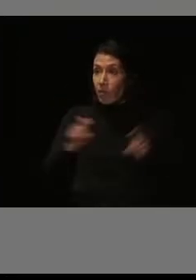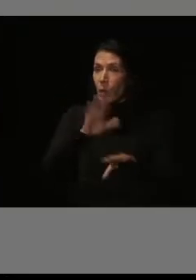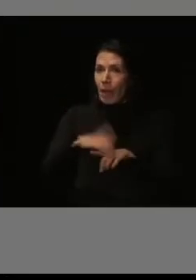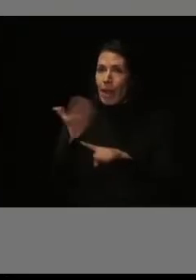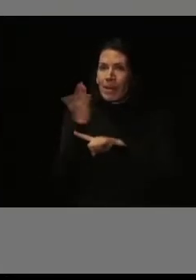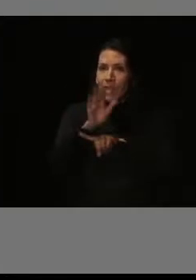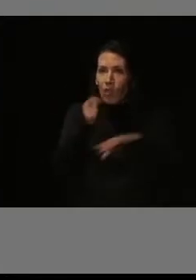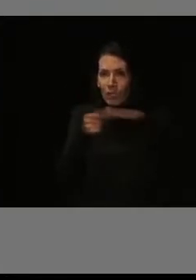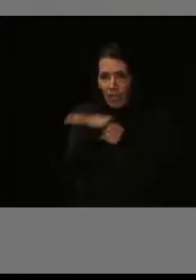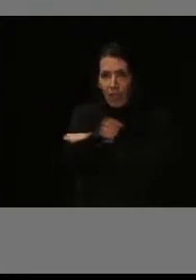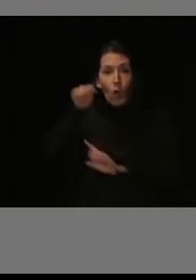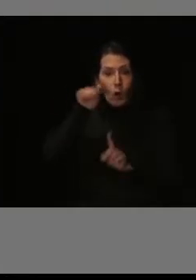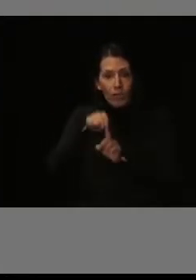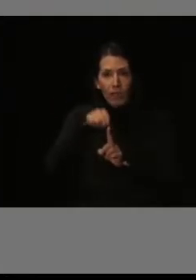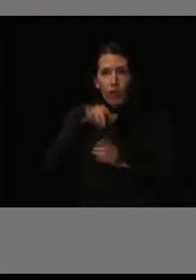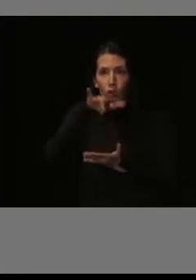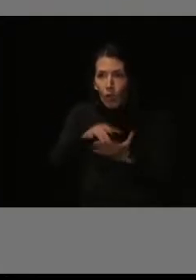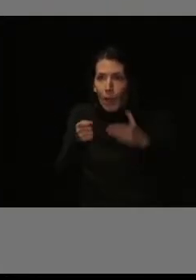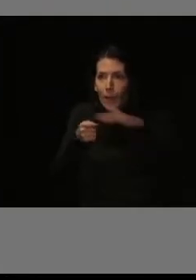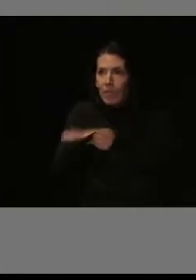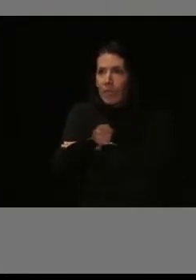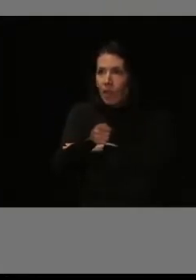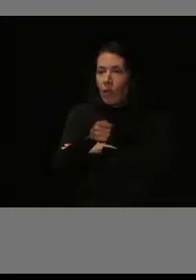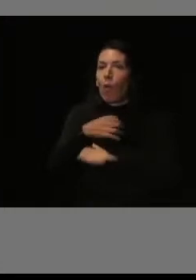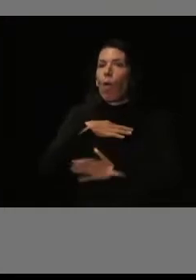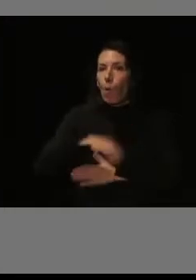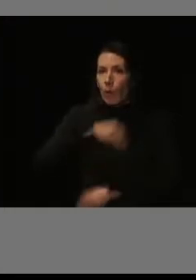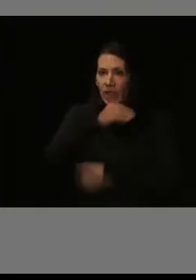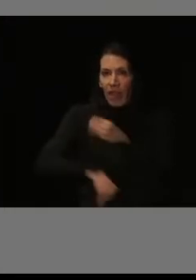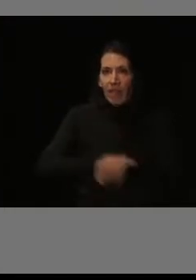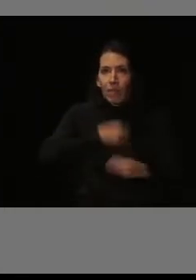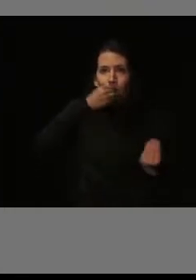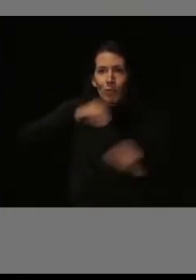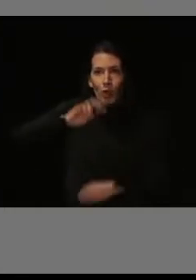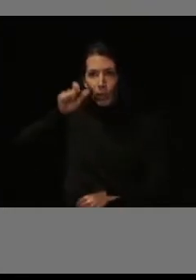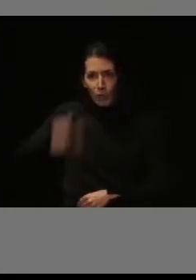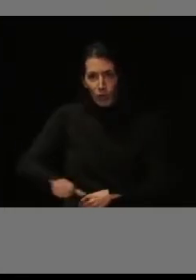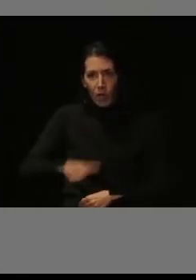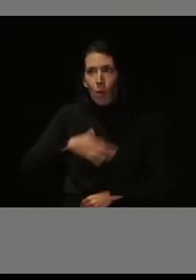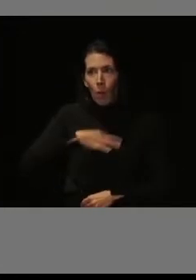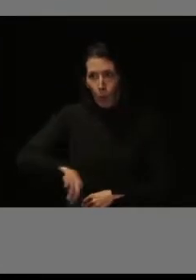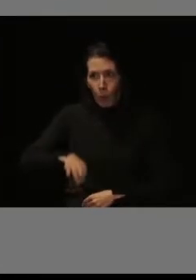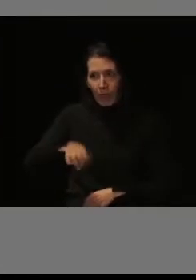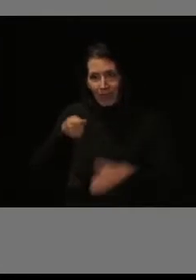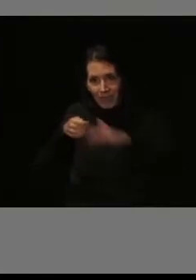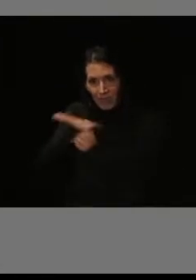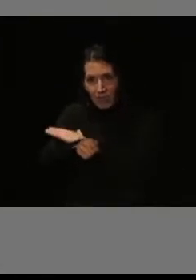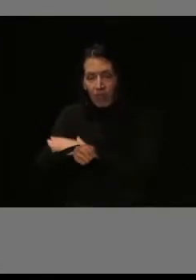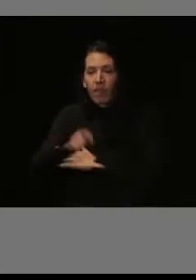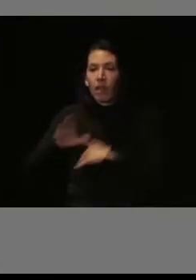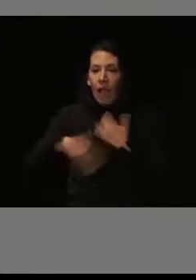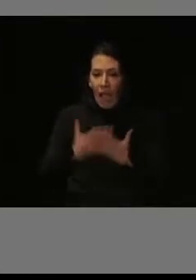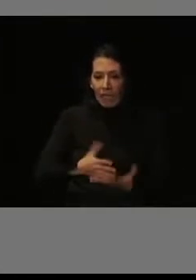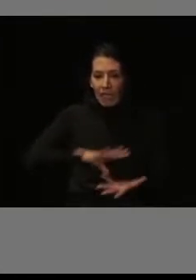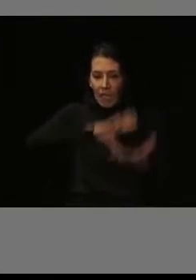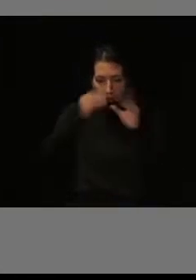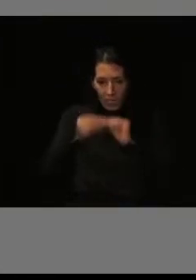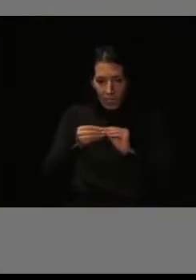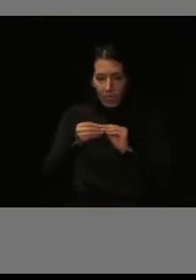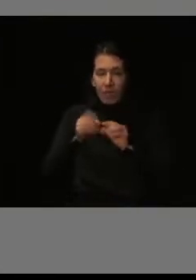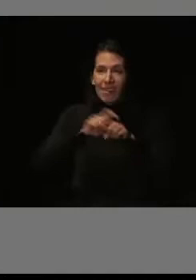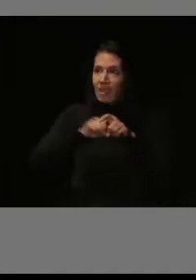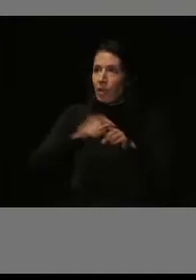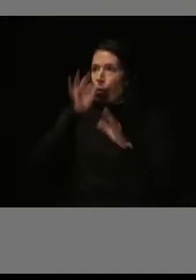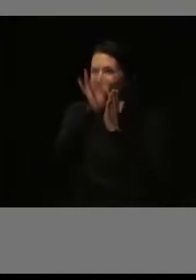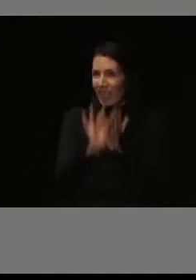para que esa presentación se pudiera hacer a través de representantes. Adaptamos el tipo test también, los tipos